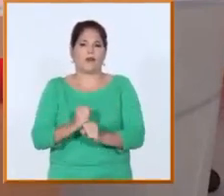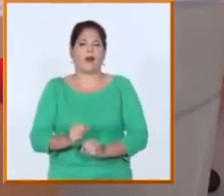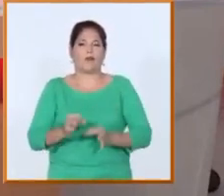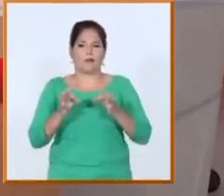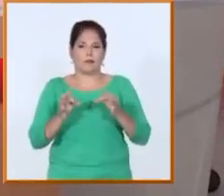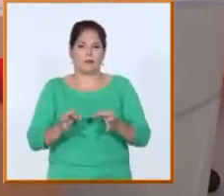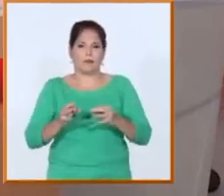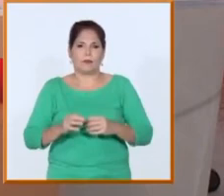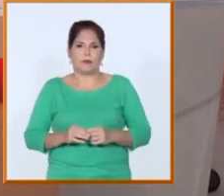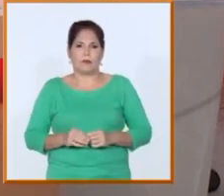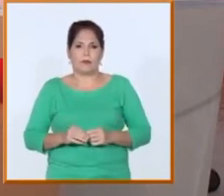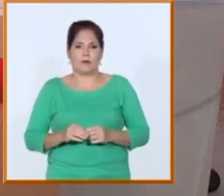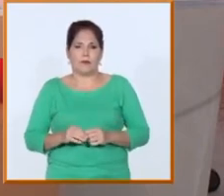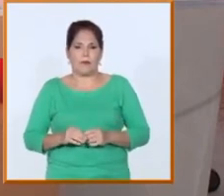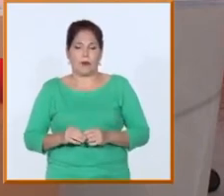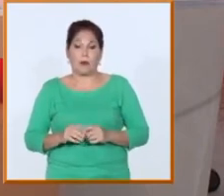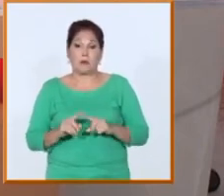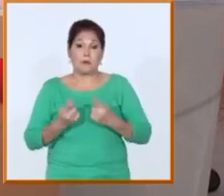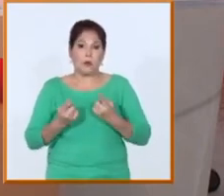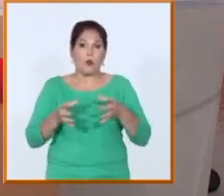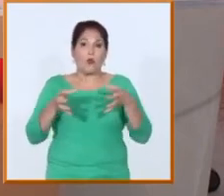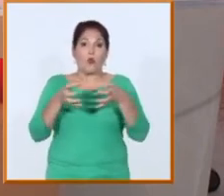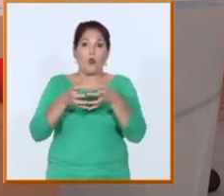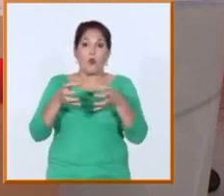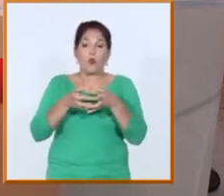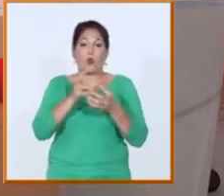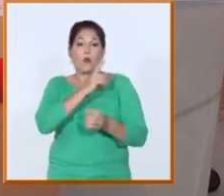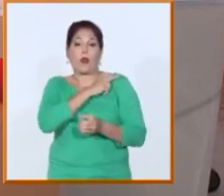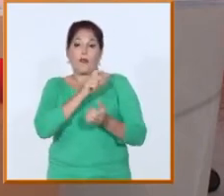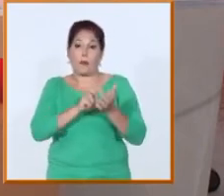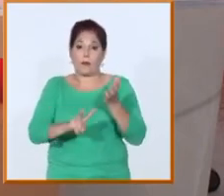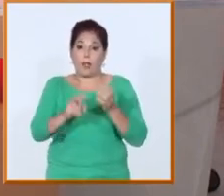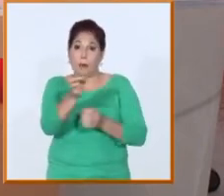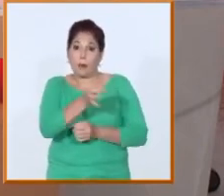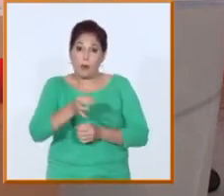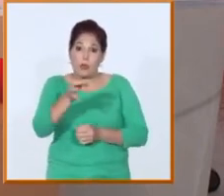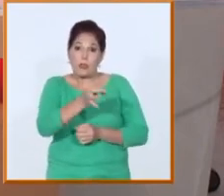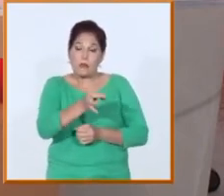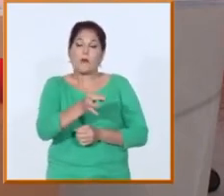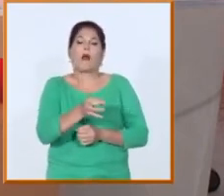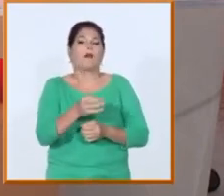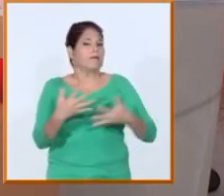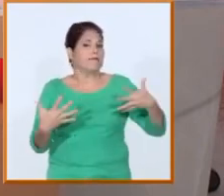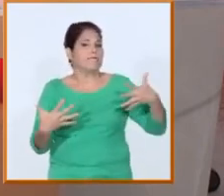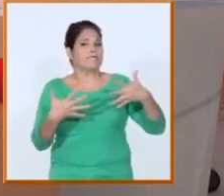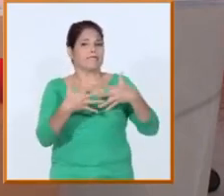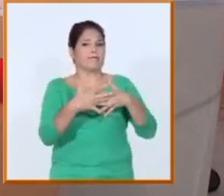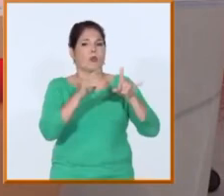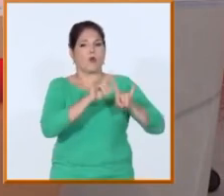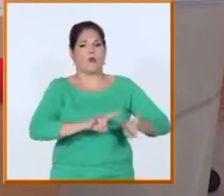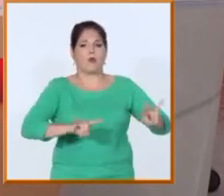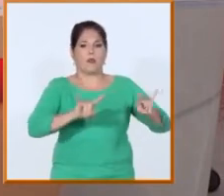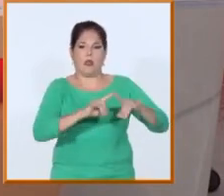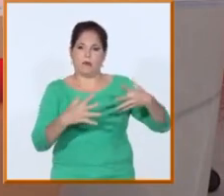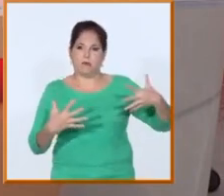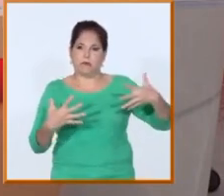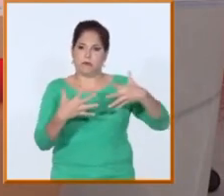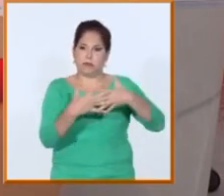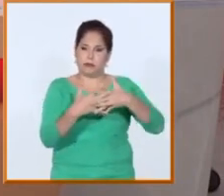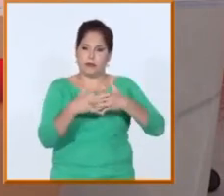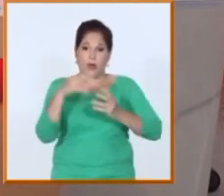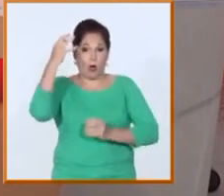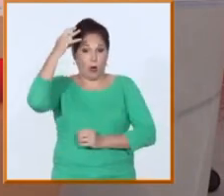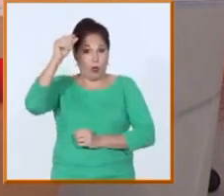gran generalidad de los casos por no decir en todo equipos con las autoridades provinciales y con la dirección de la universidad también para llevar adelante esta labor de